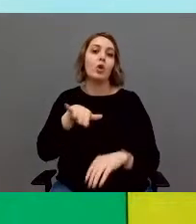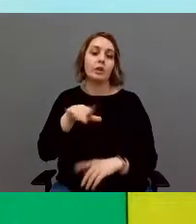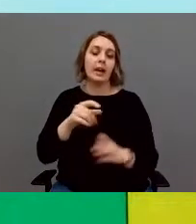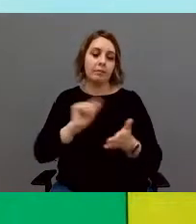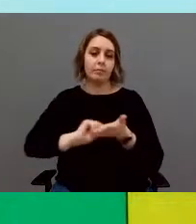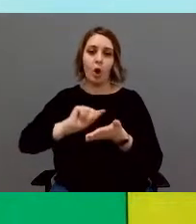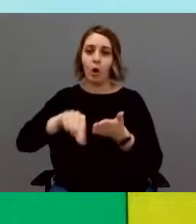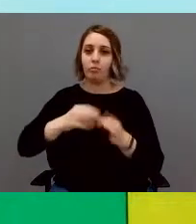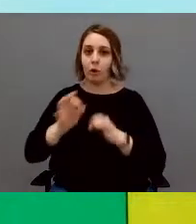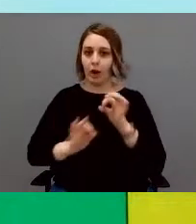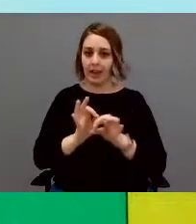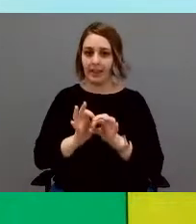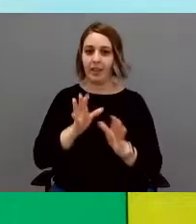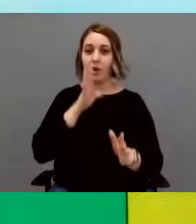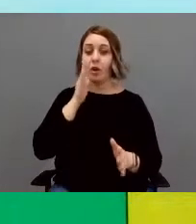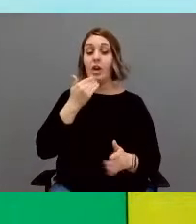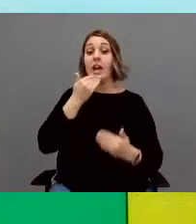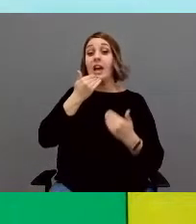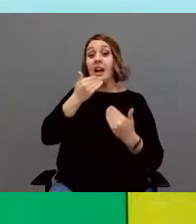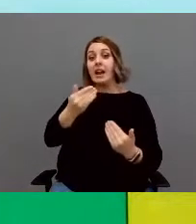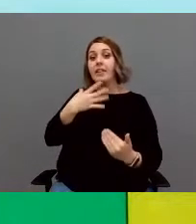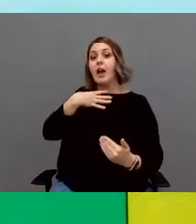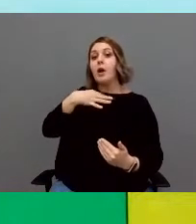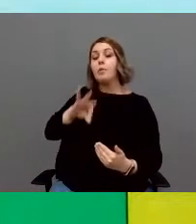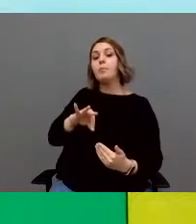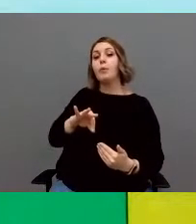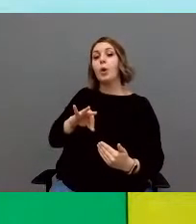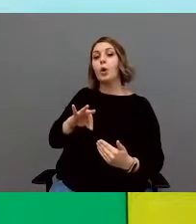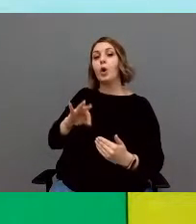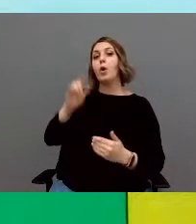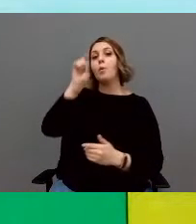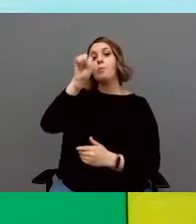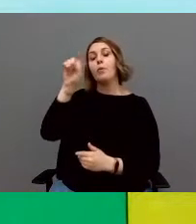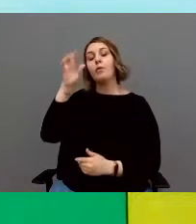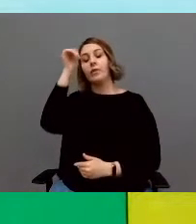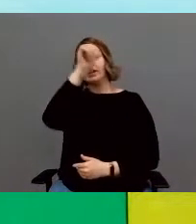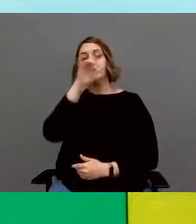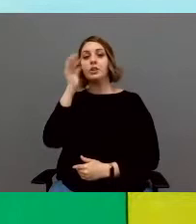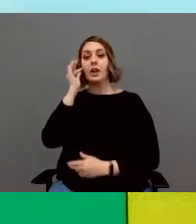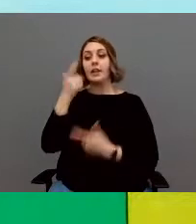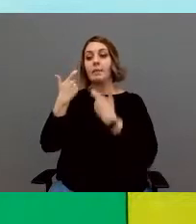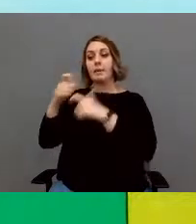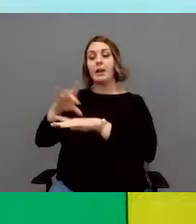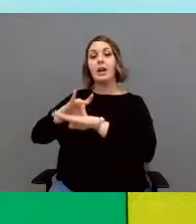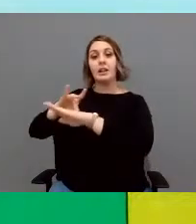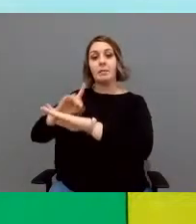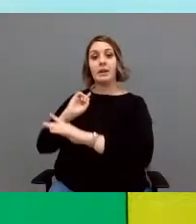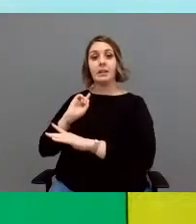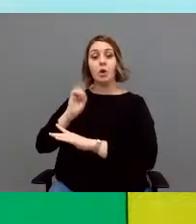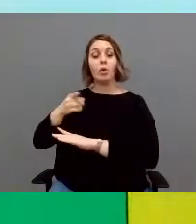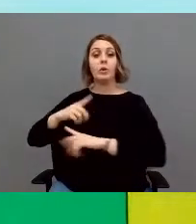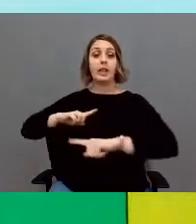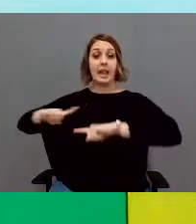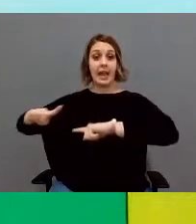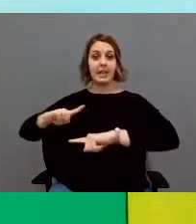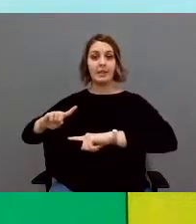que todo esto es posible porque nos acompañan varias profesoras y profesores del Departamento de Orientación, incluso del equipo directivo.